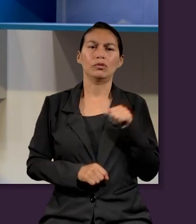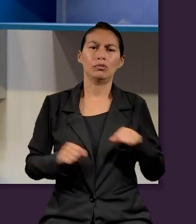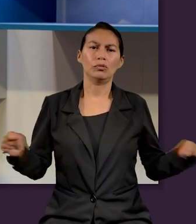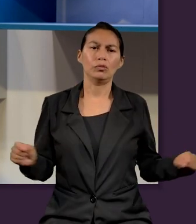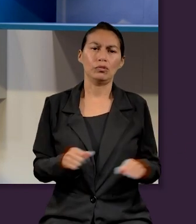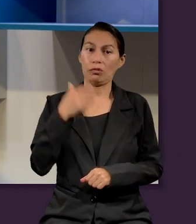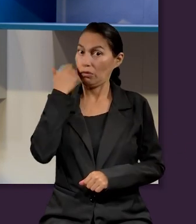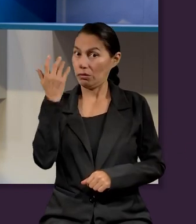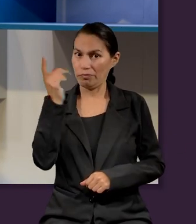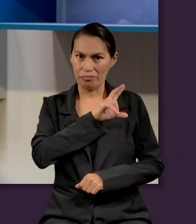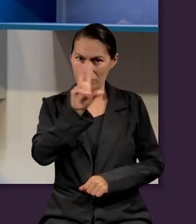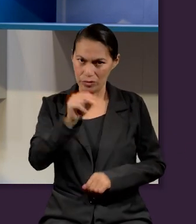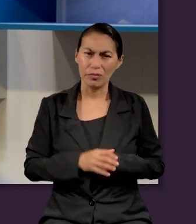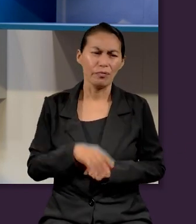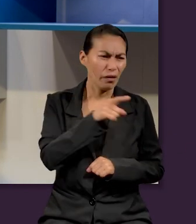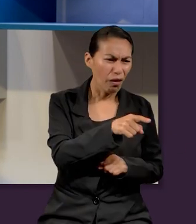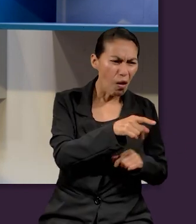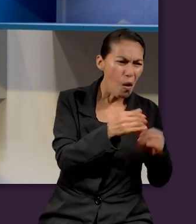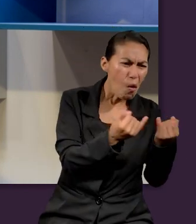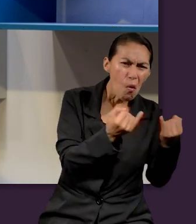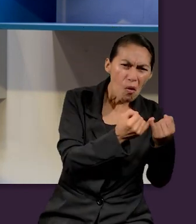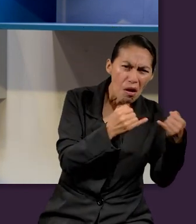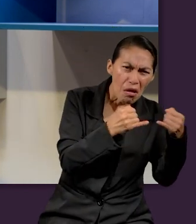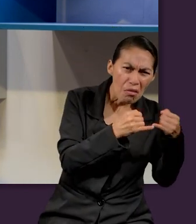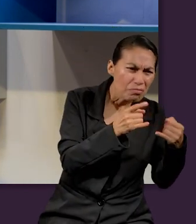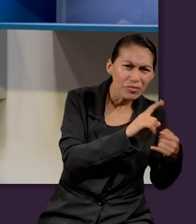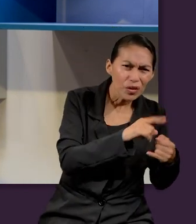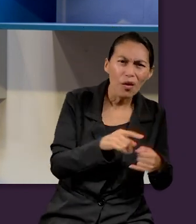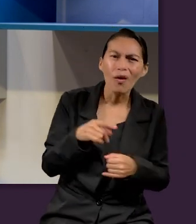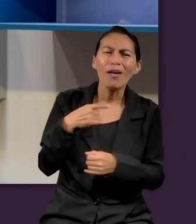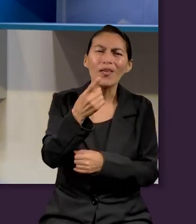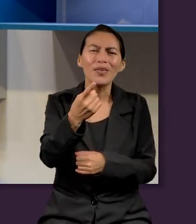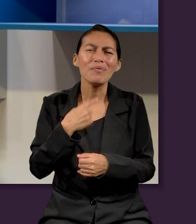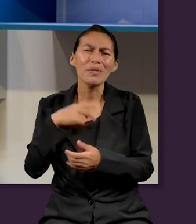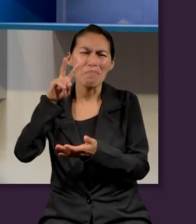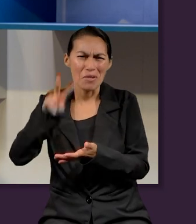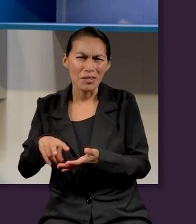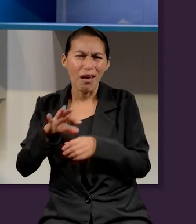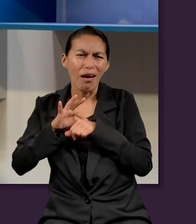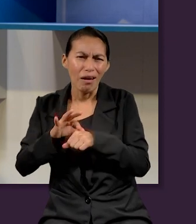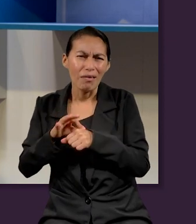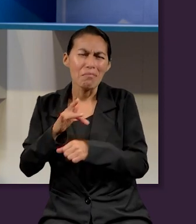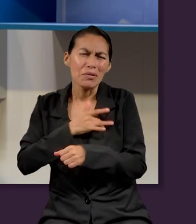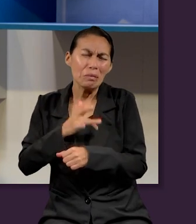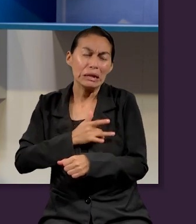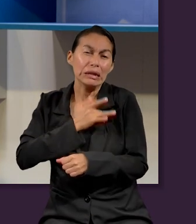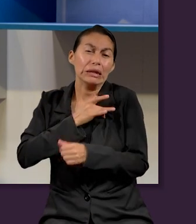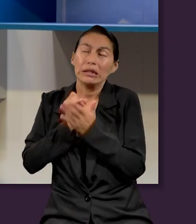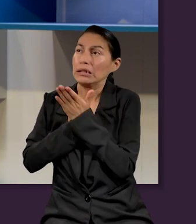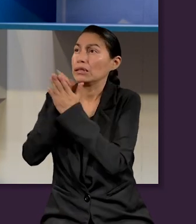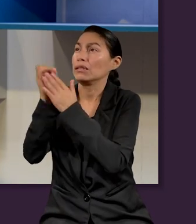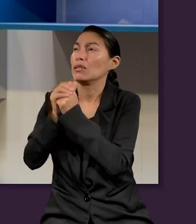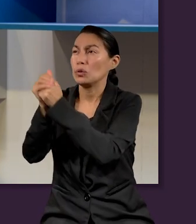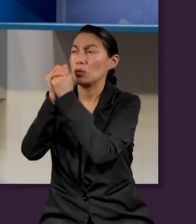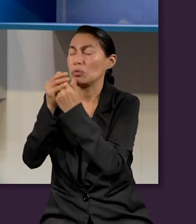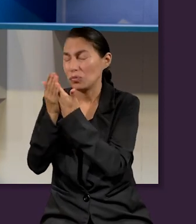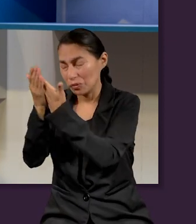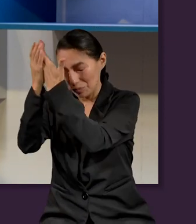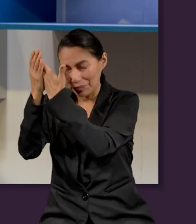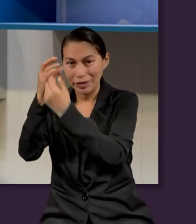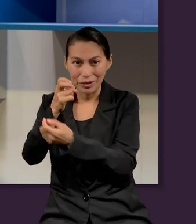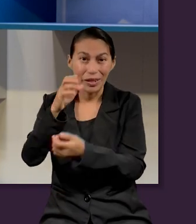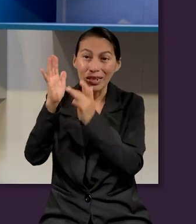con quienes sentarse a platicar, a conversar, a convivir. Eso es lo que quiere contigo y quiere conmigo.